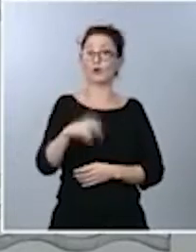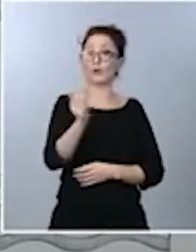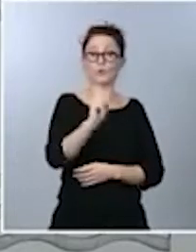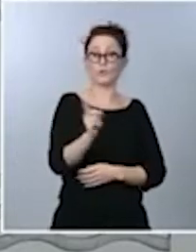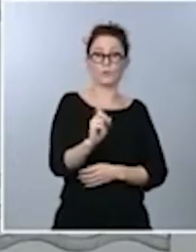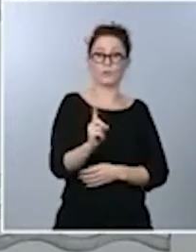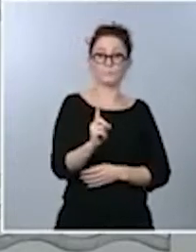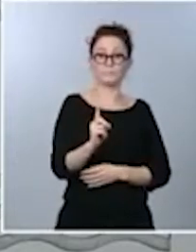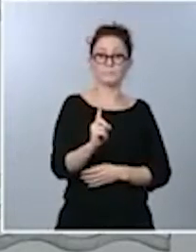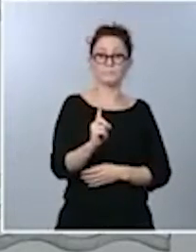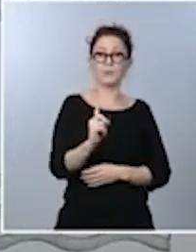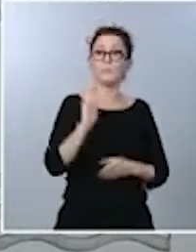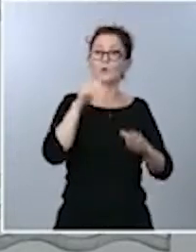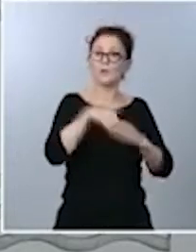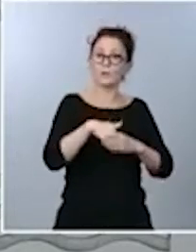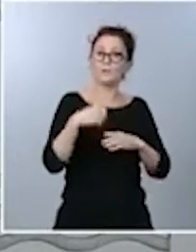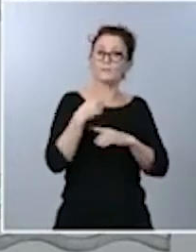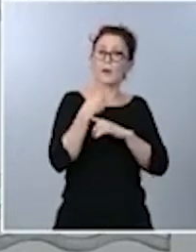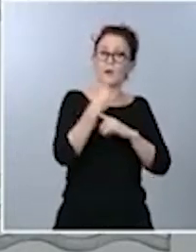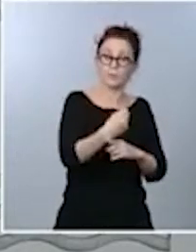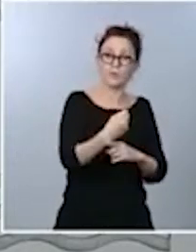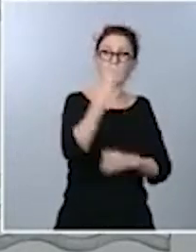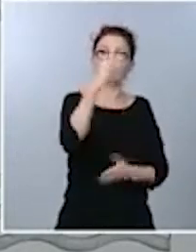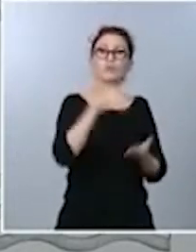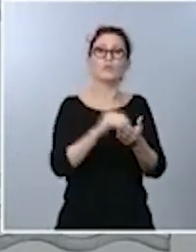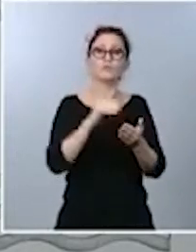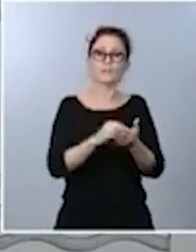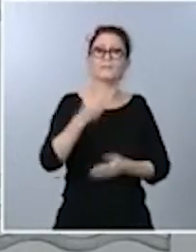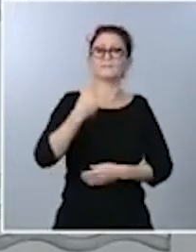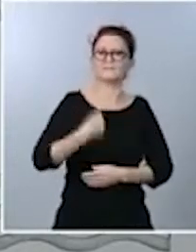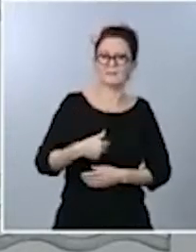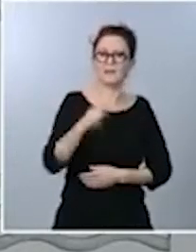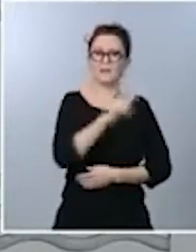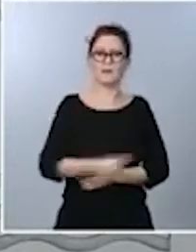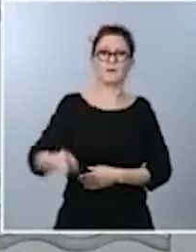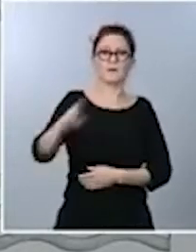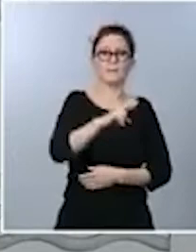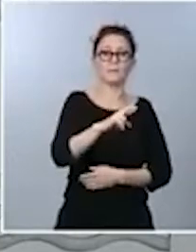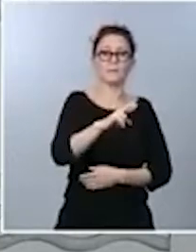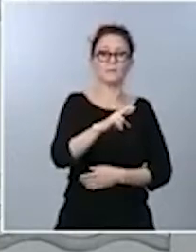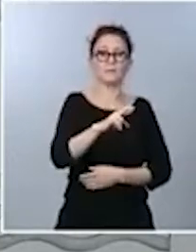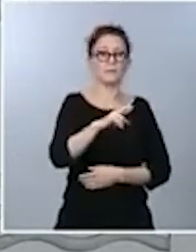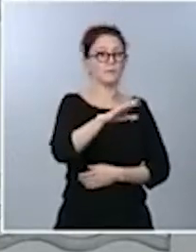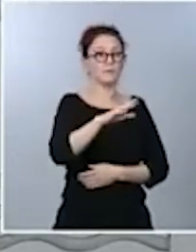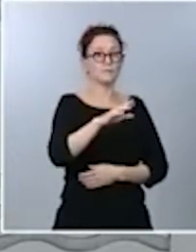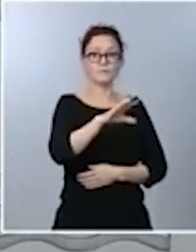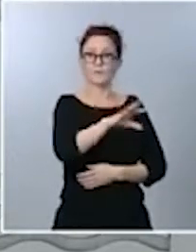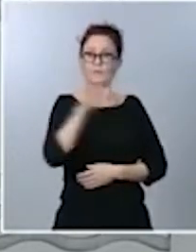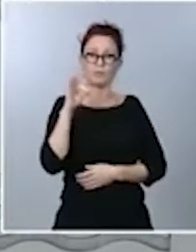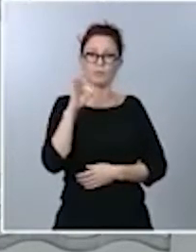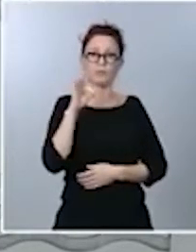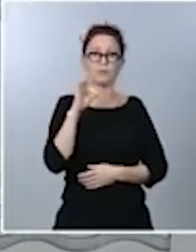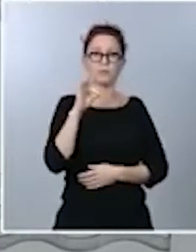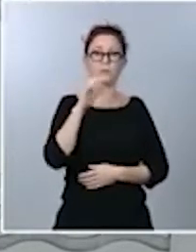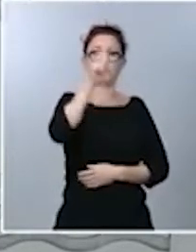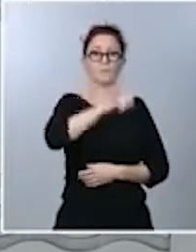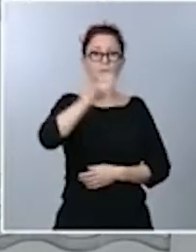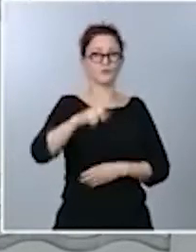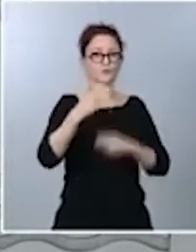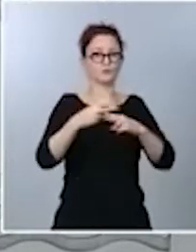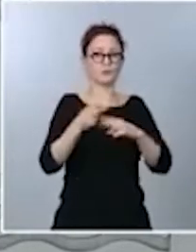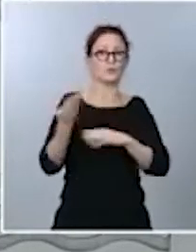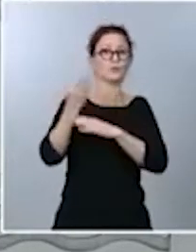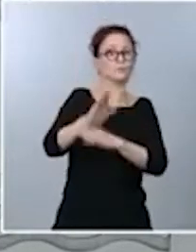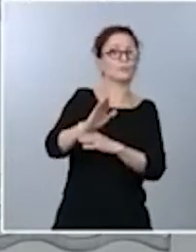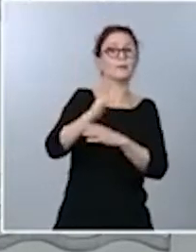dos veces los españoles se han pronunciado respecto a sus representantes políticos. Y, por tanto, si me permiten, doble